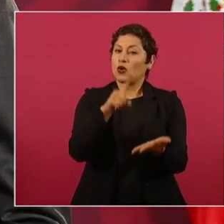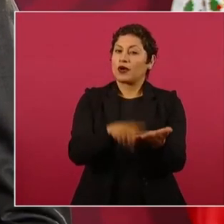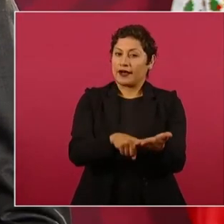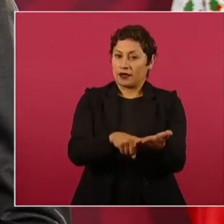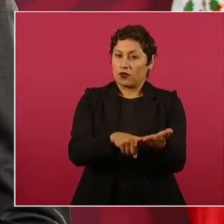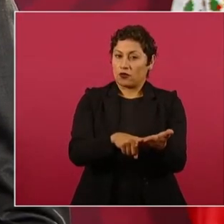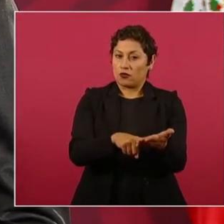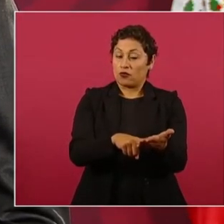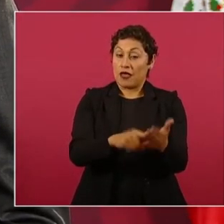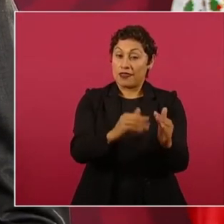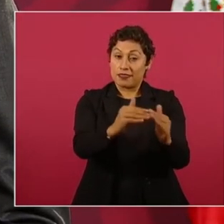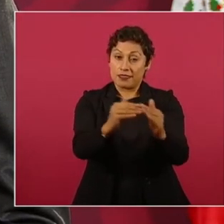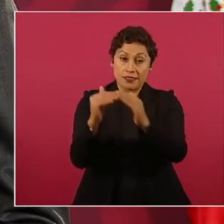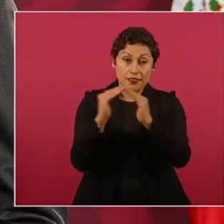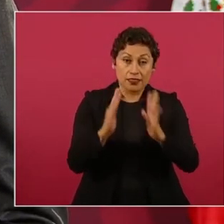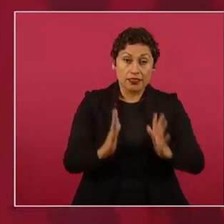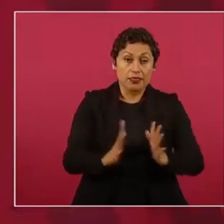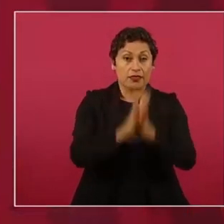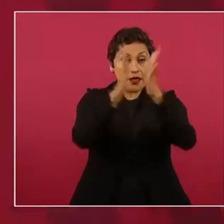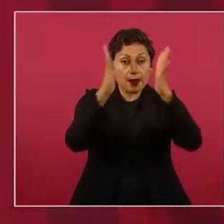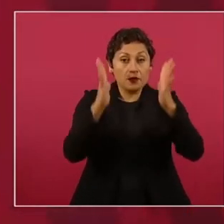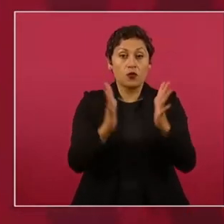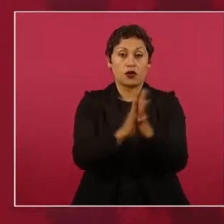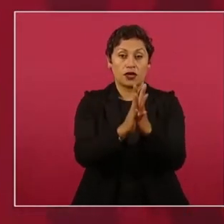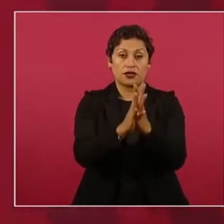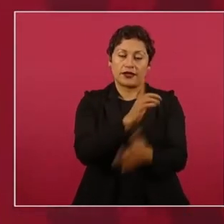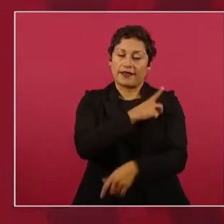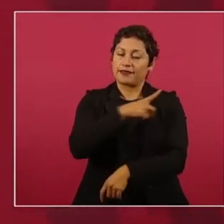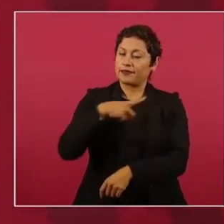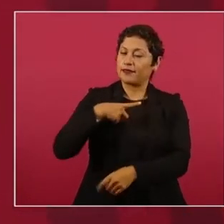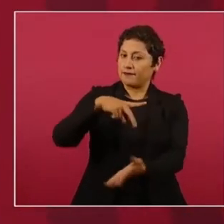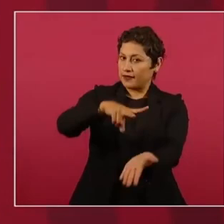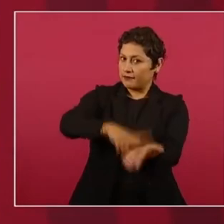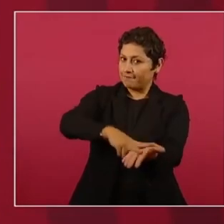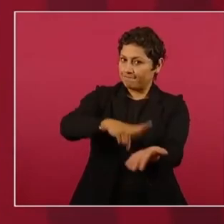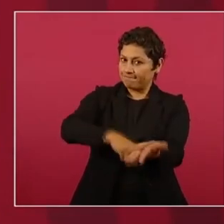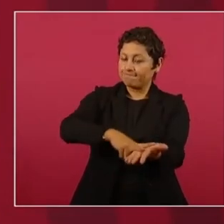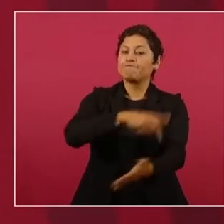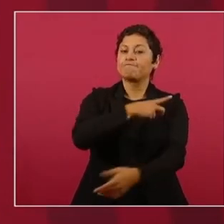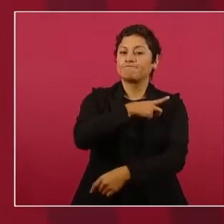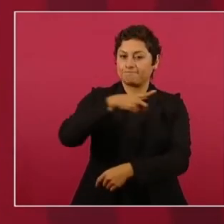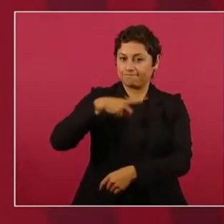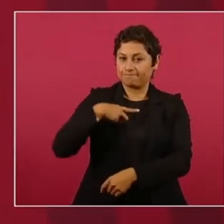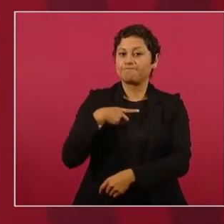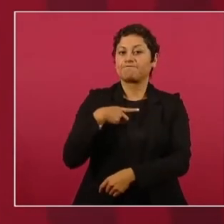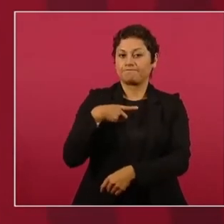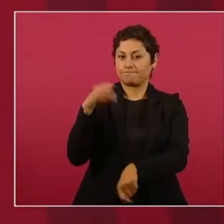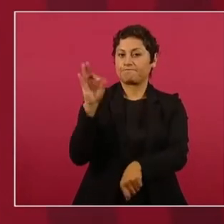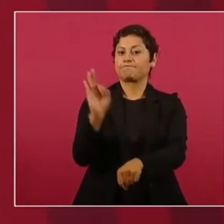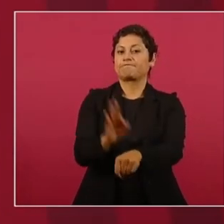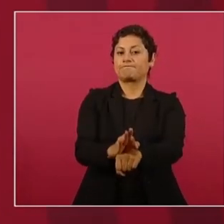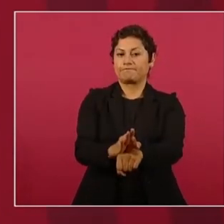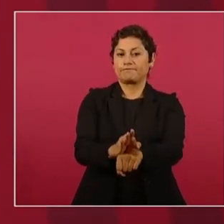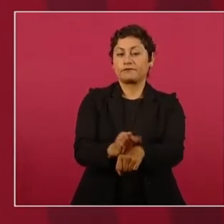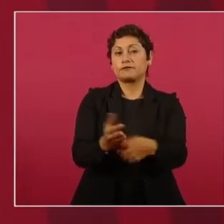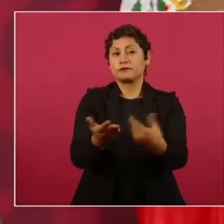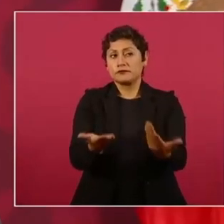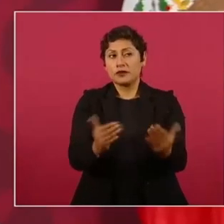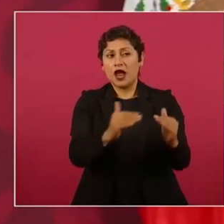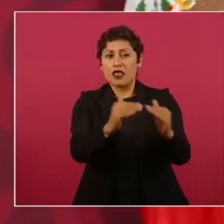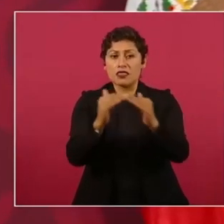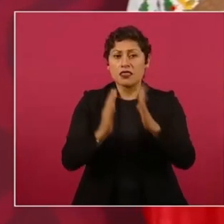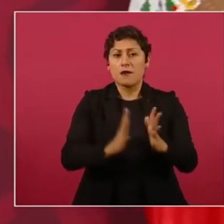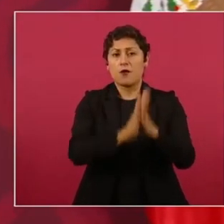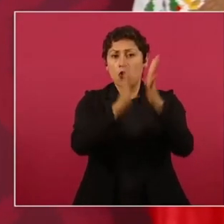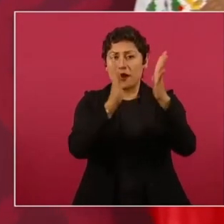no sólo como sistema político, sino como